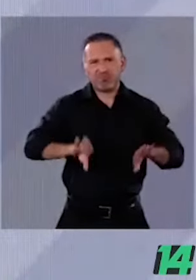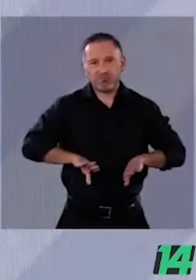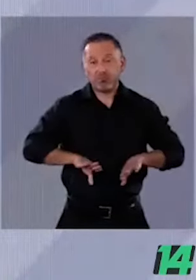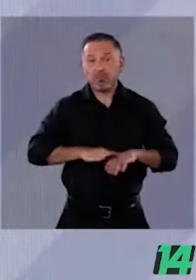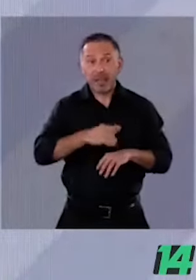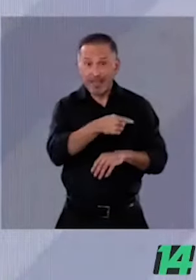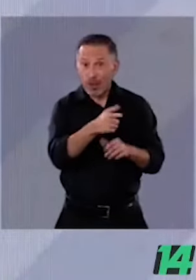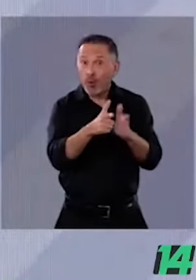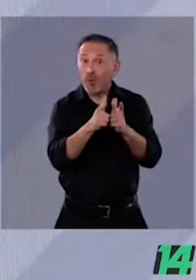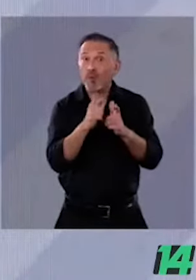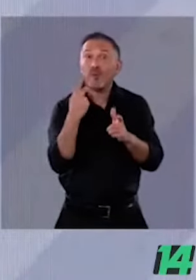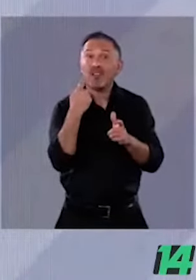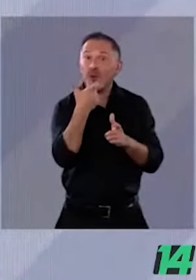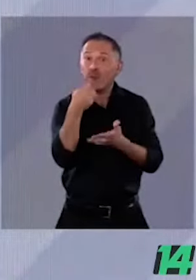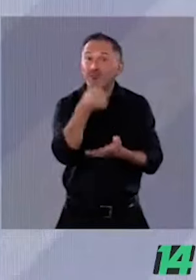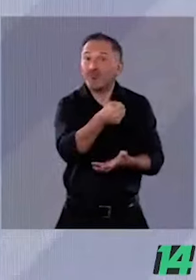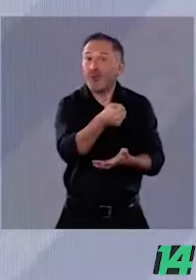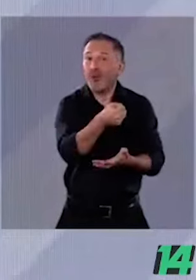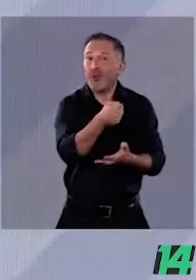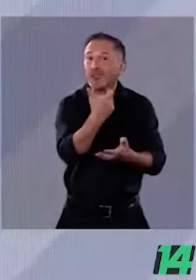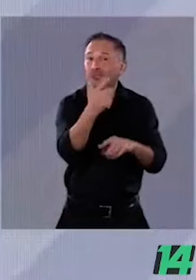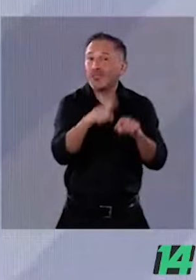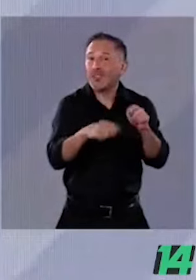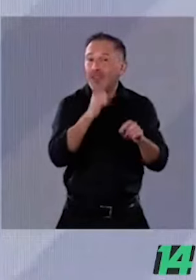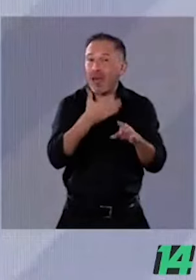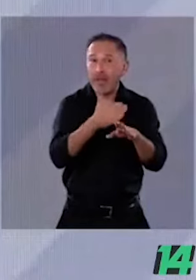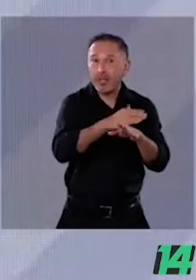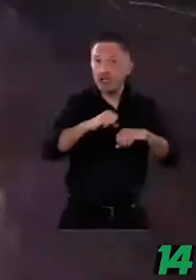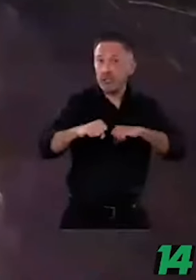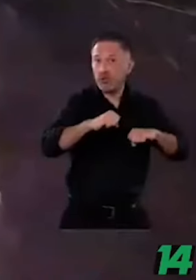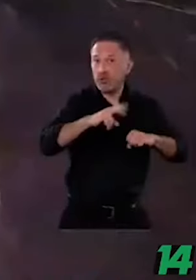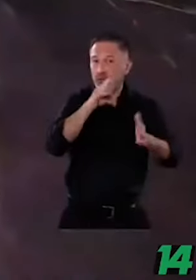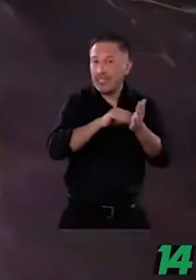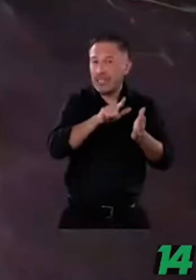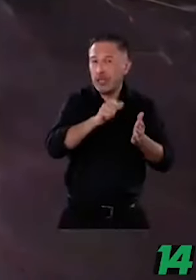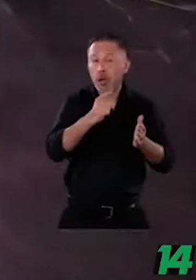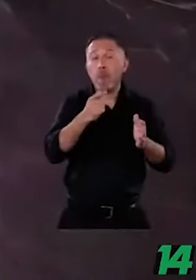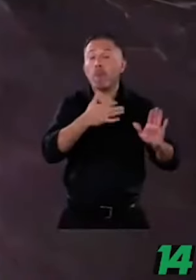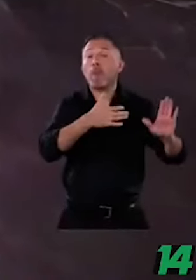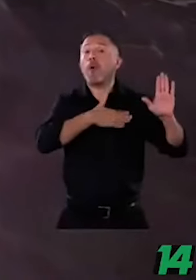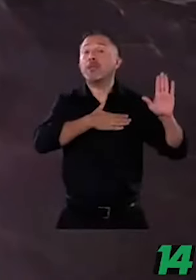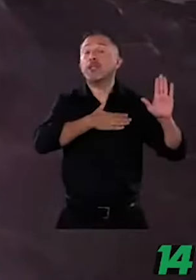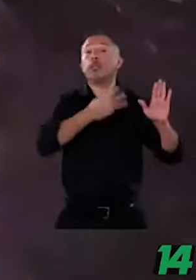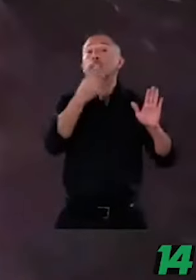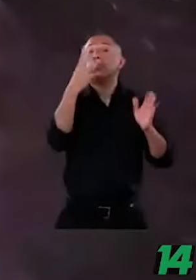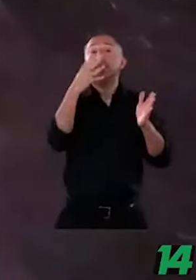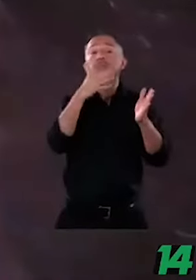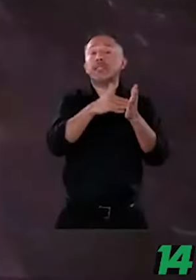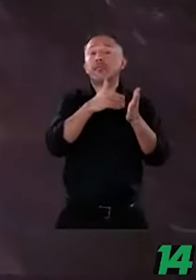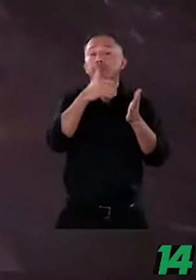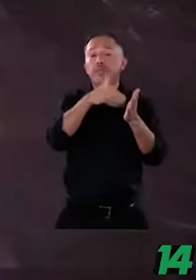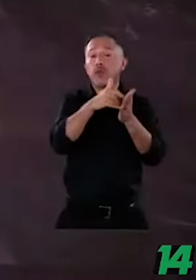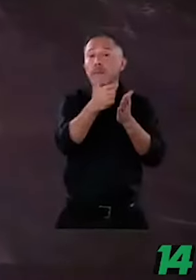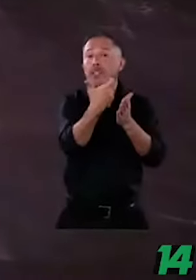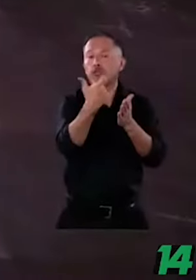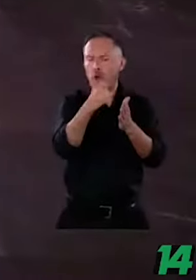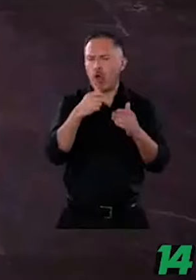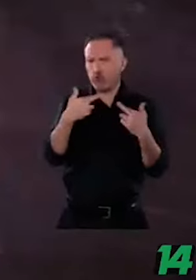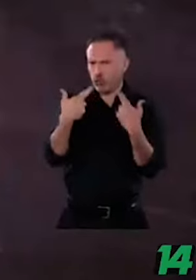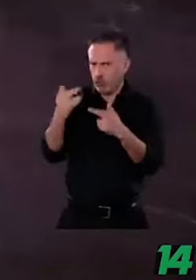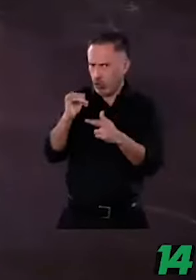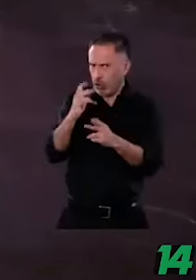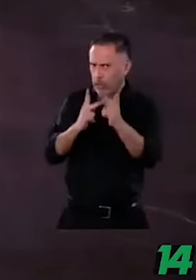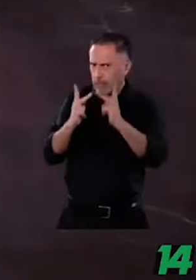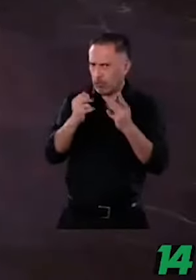En los sismos del 2017 prometieron entregar 103 millones de pesos y se lo robaron. Es momento de su réplica, candidata Claudia Sheinbaum.